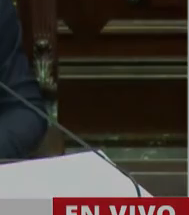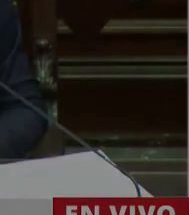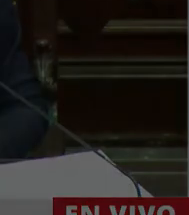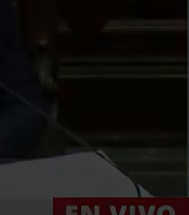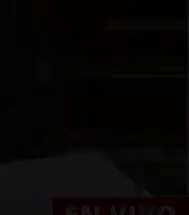Diputado.